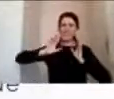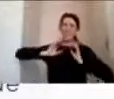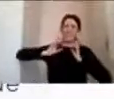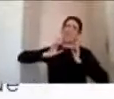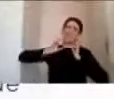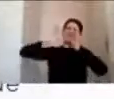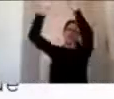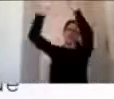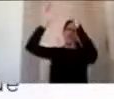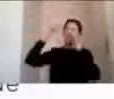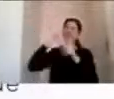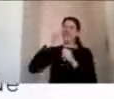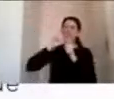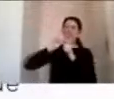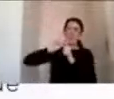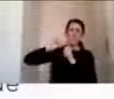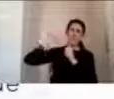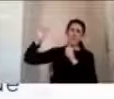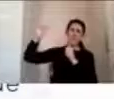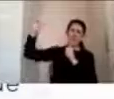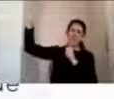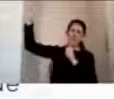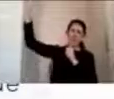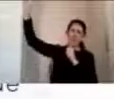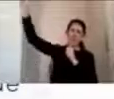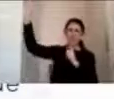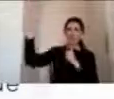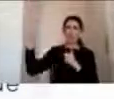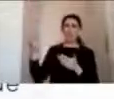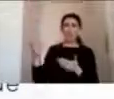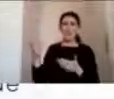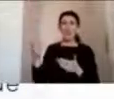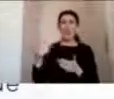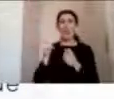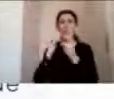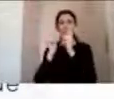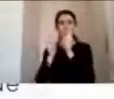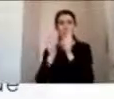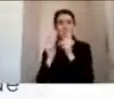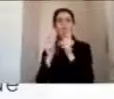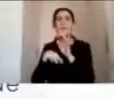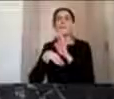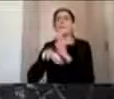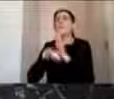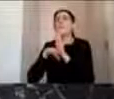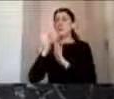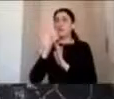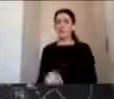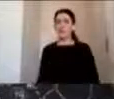vuela metros y metros por el aire y por lo tanto la condición de peligro también aumenta mucho más.